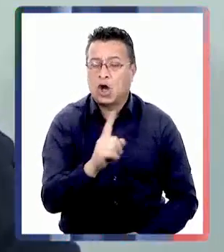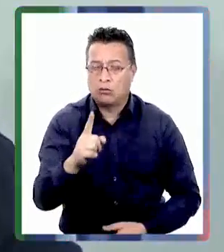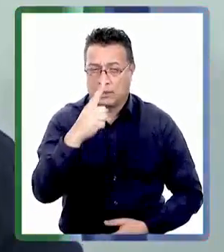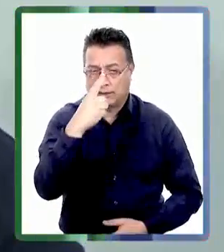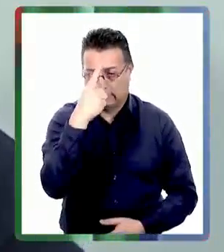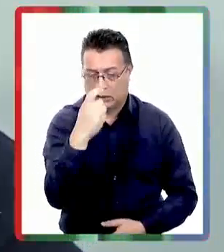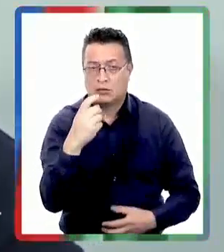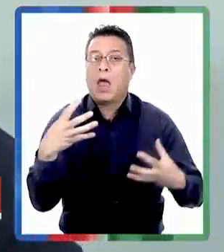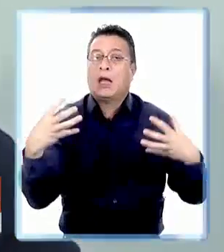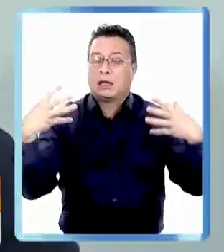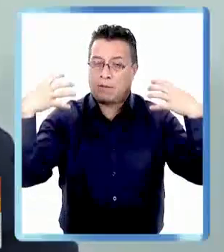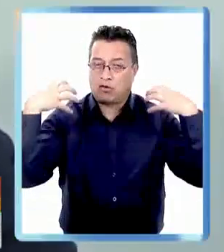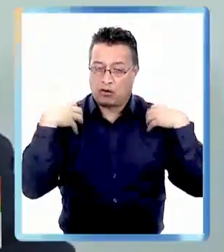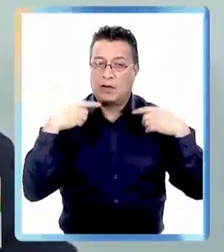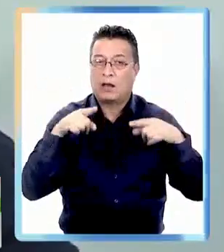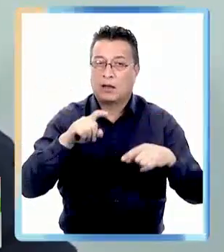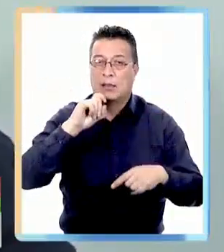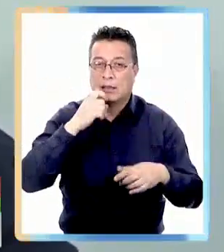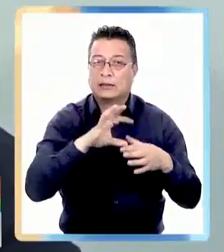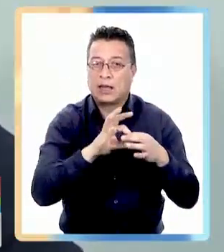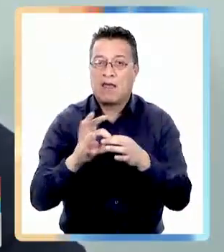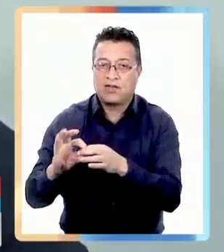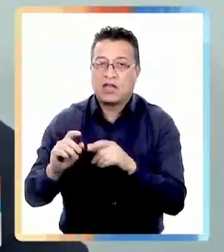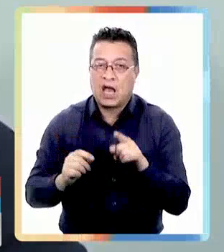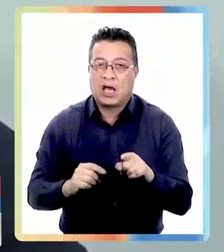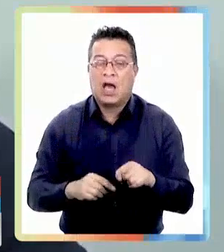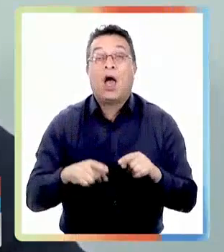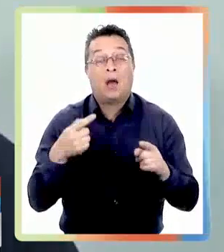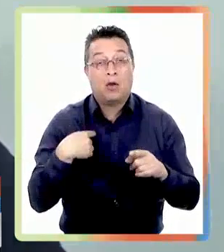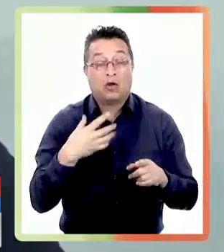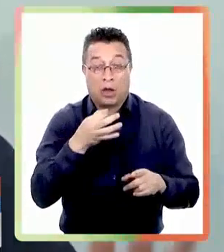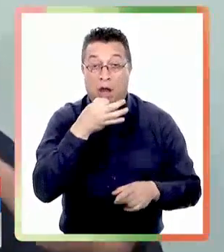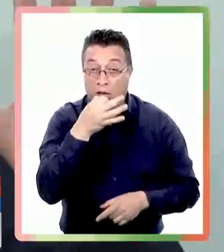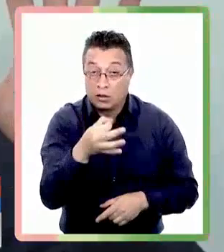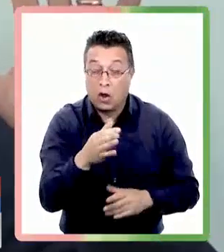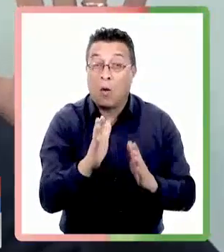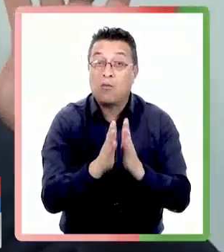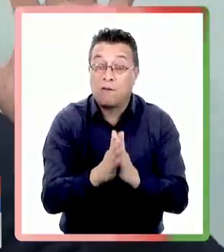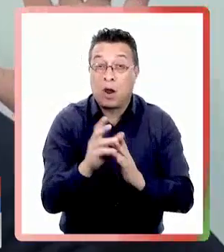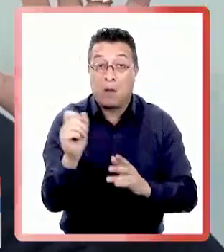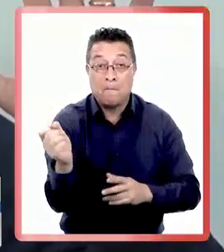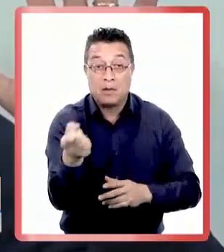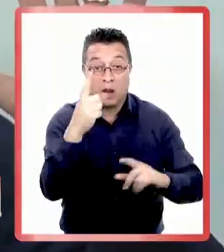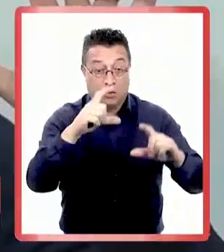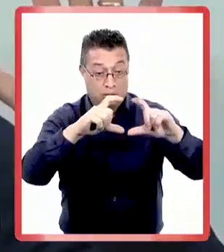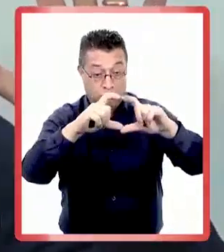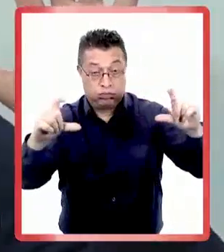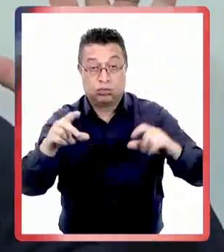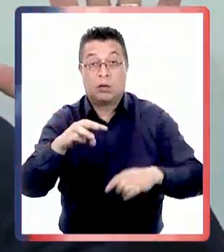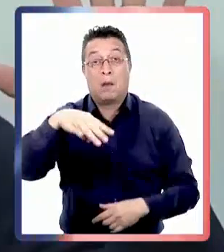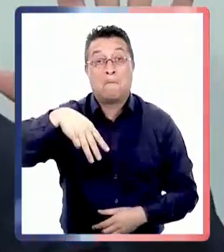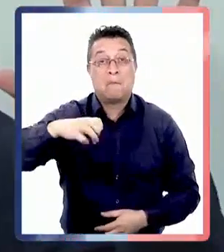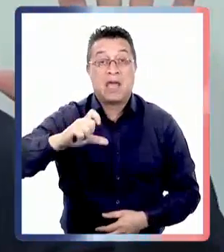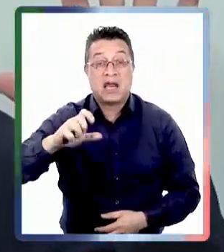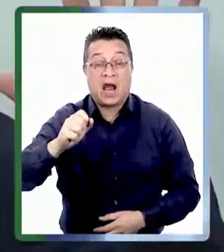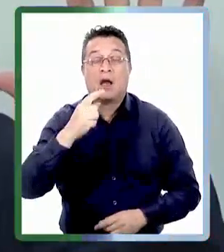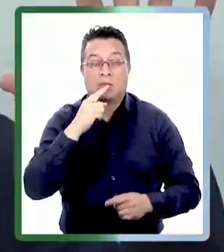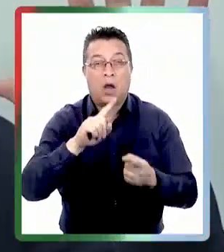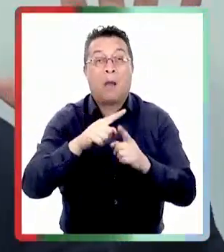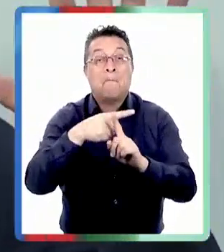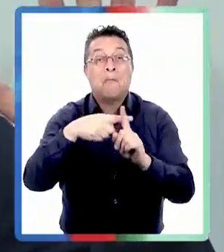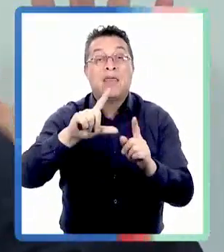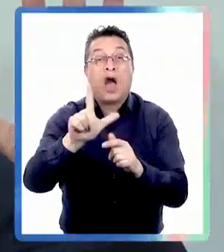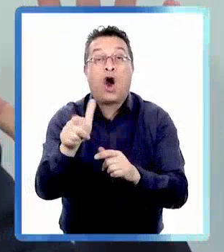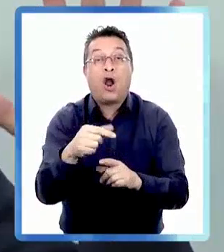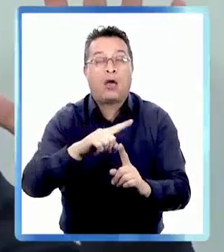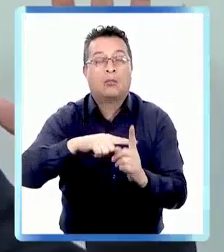seriedad y responsabilidad que eso involucra. No lo dije, pero fue obvio. El primer titular que sacó Megan lo cambió a